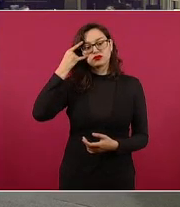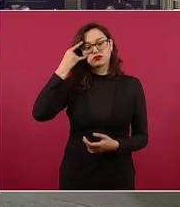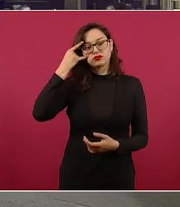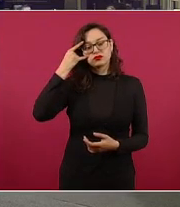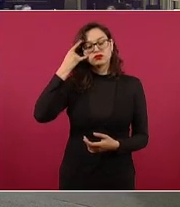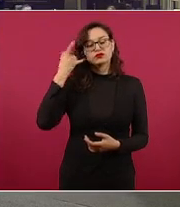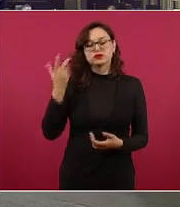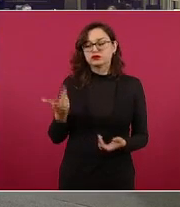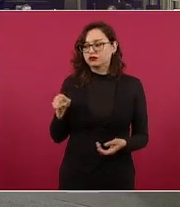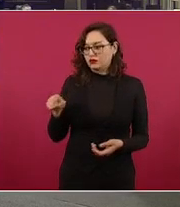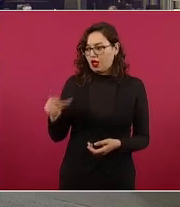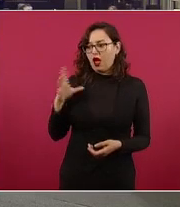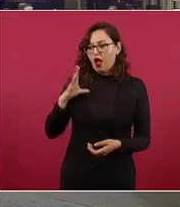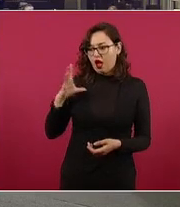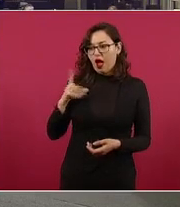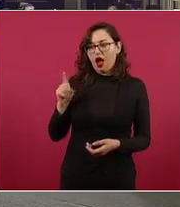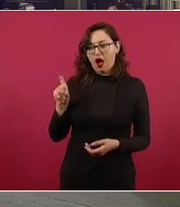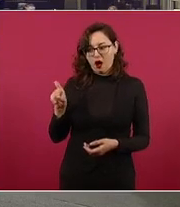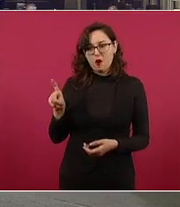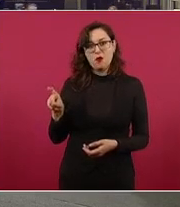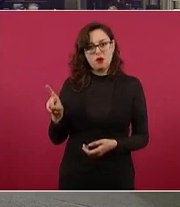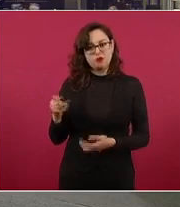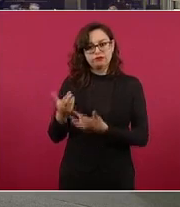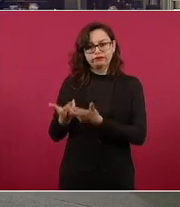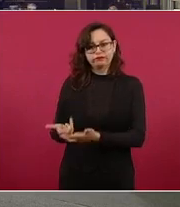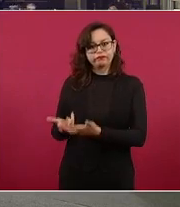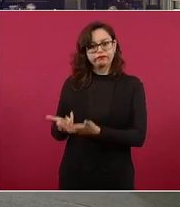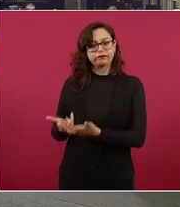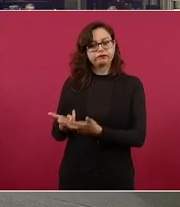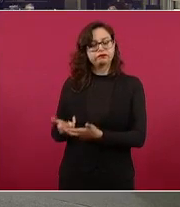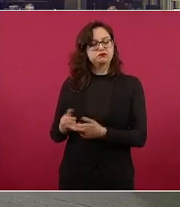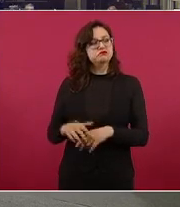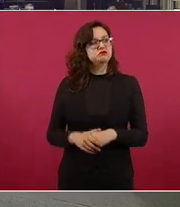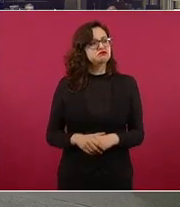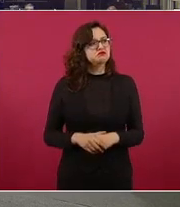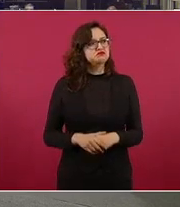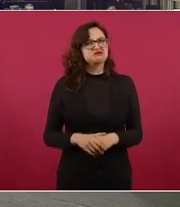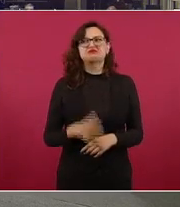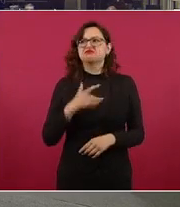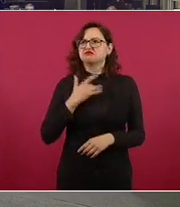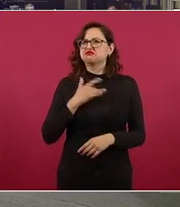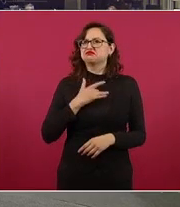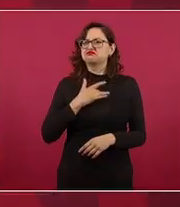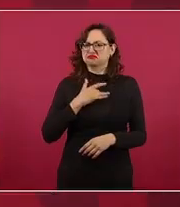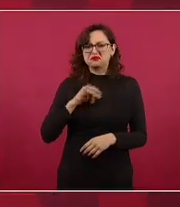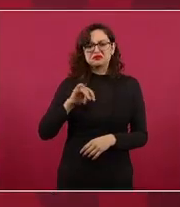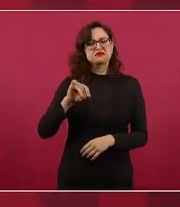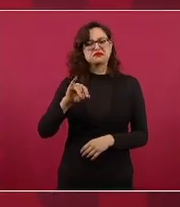y ellos optaron por invertir en Veracruz